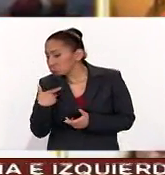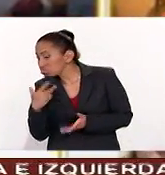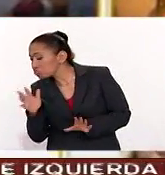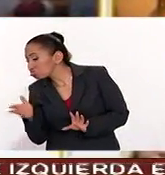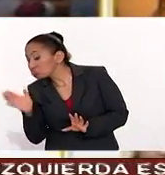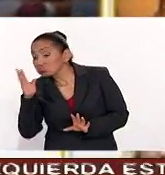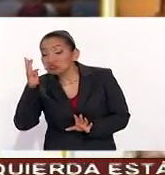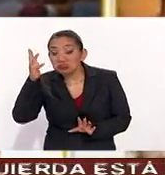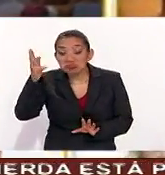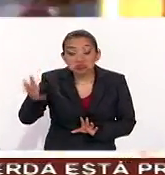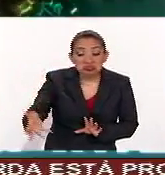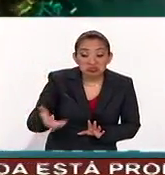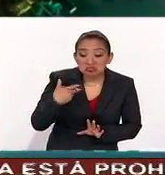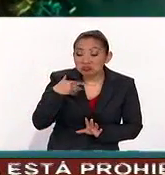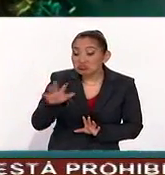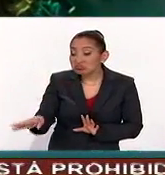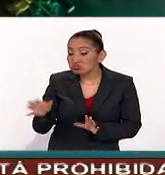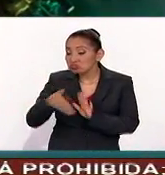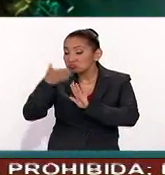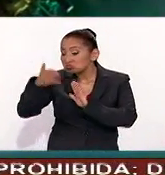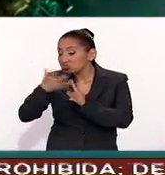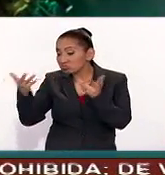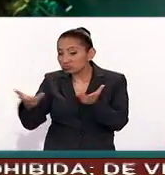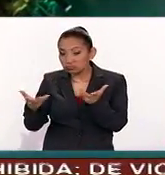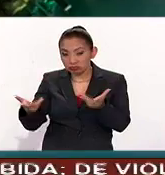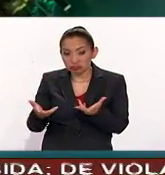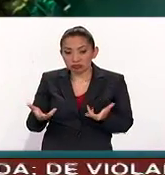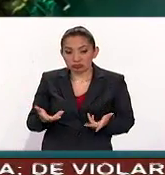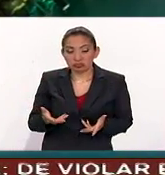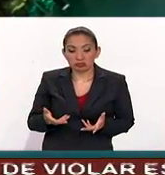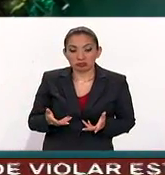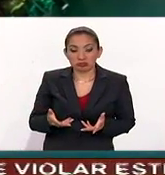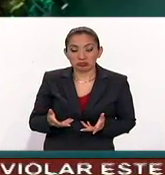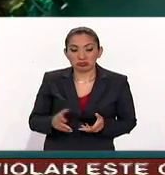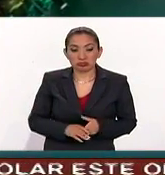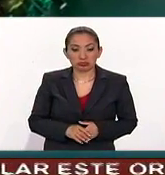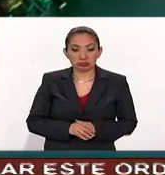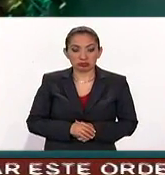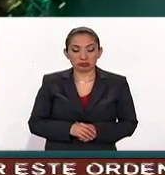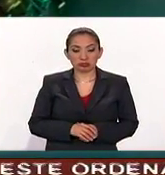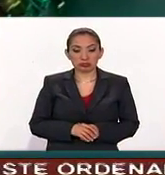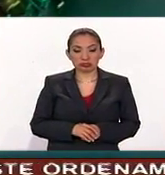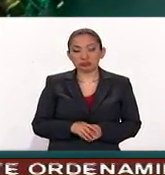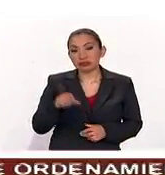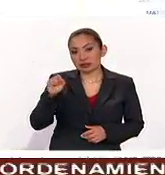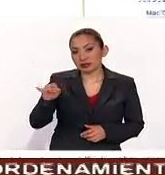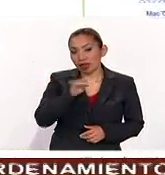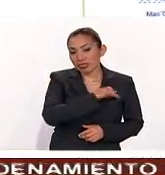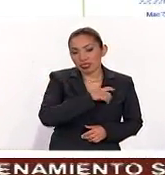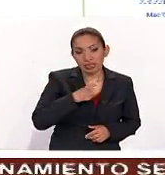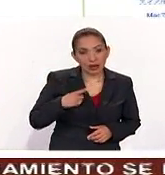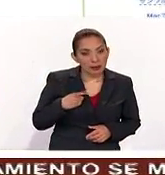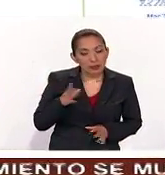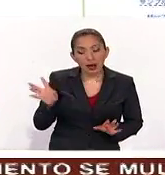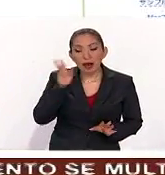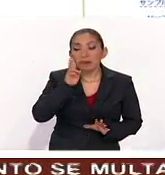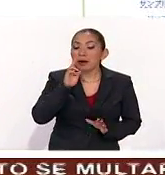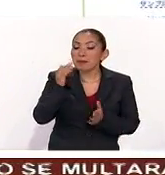no un problema en el tipo de construcción que están haciendo los constructores si debe verificar